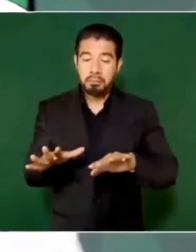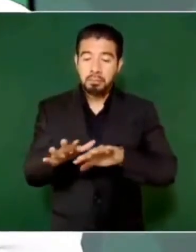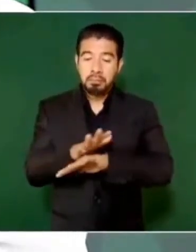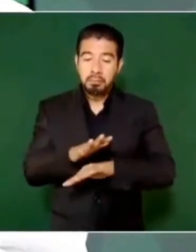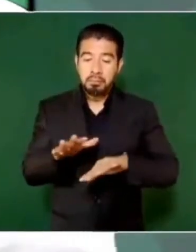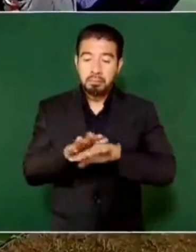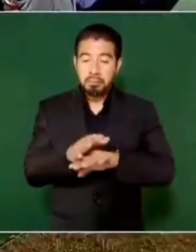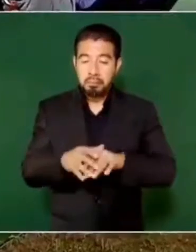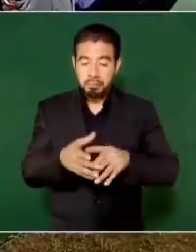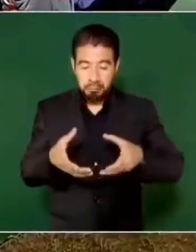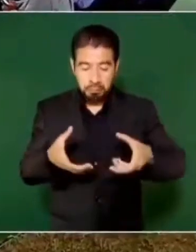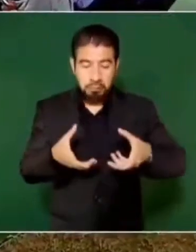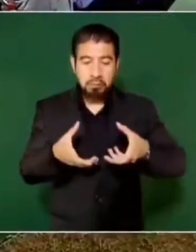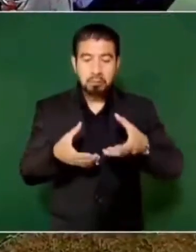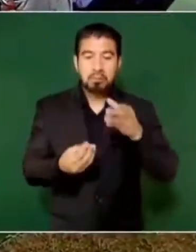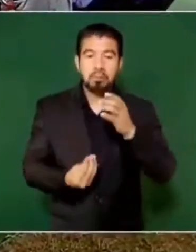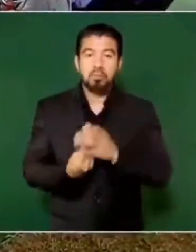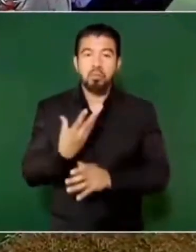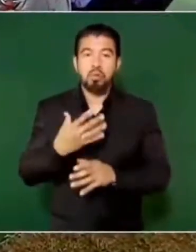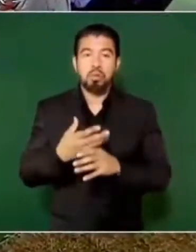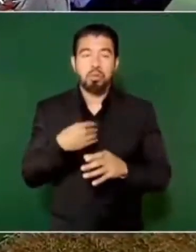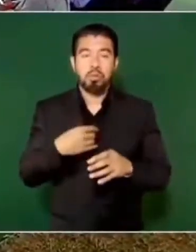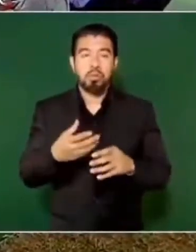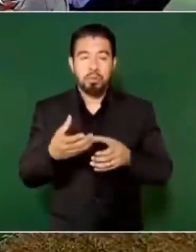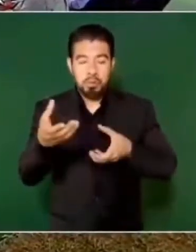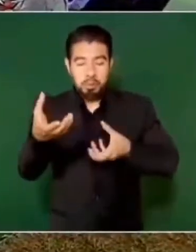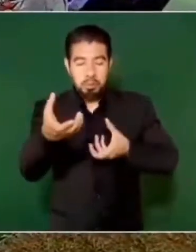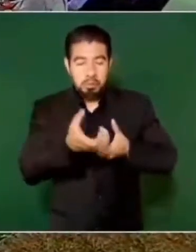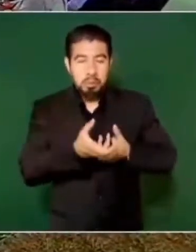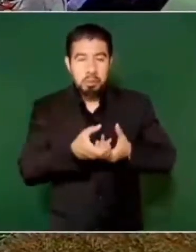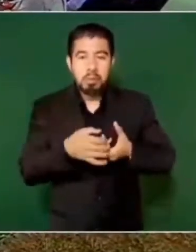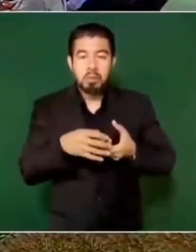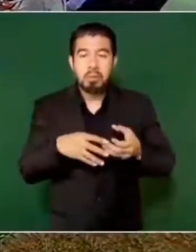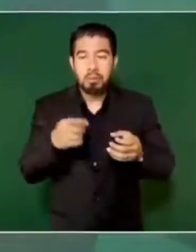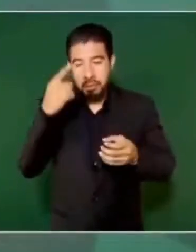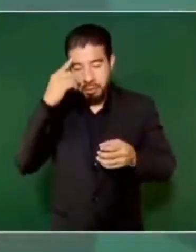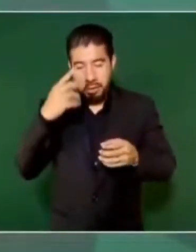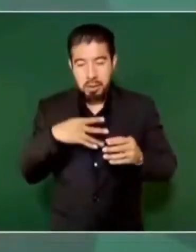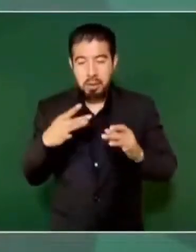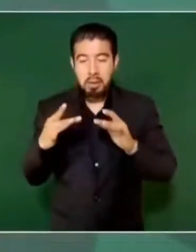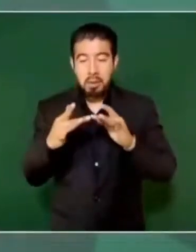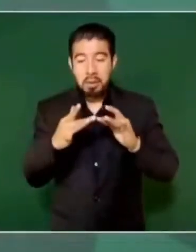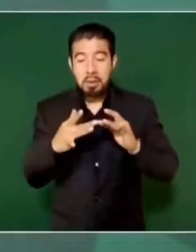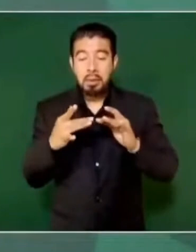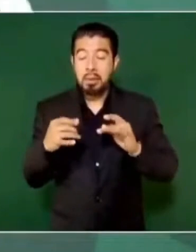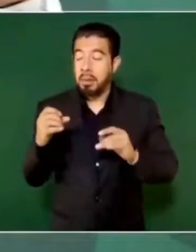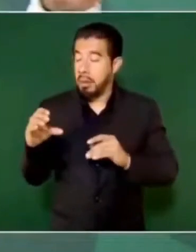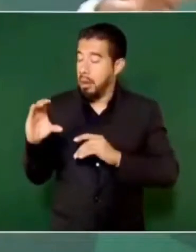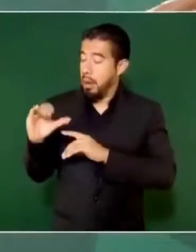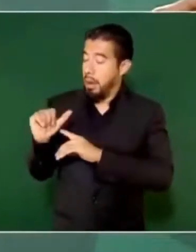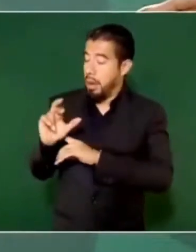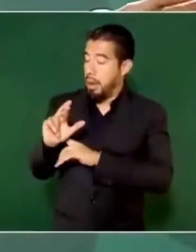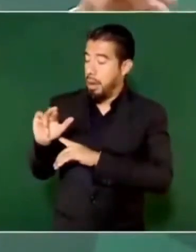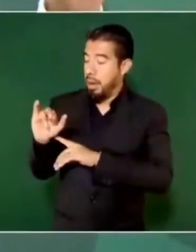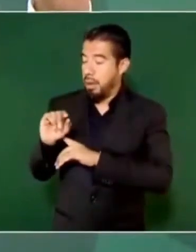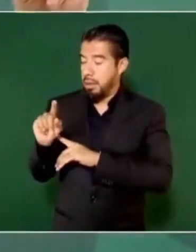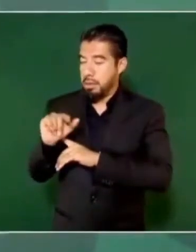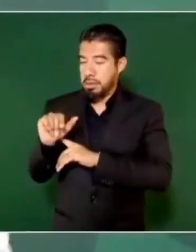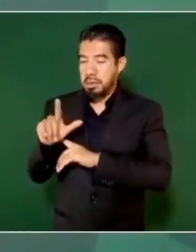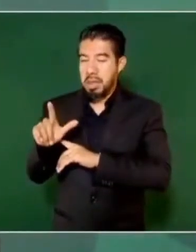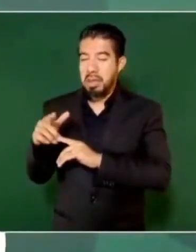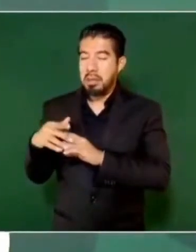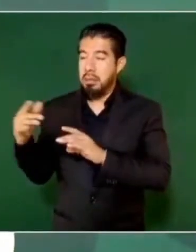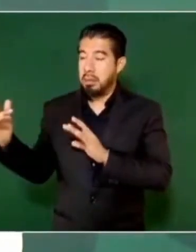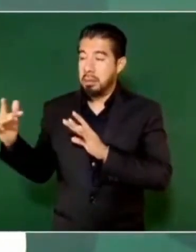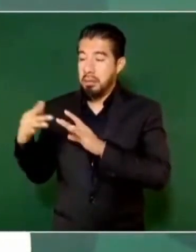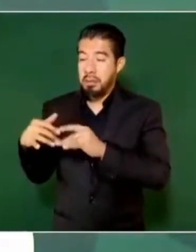tubería, introduciendo el ducto que va a conducir las aguas del río Carrizal a la actual planta que se